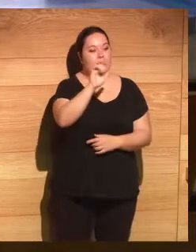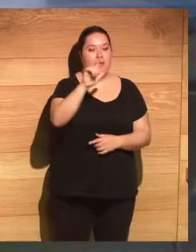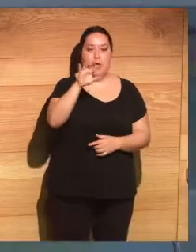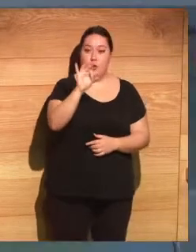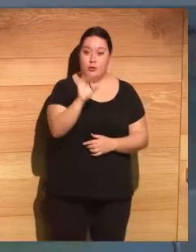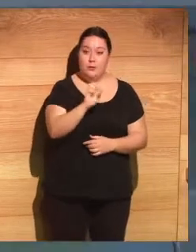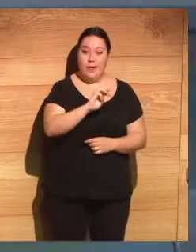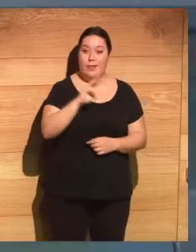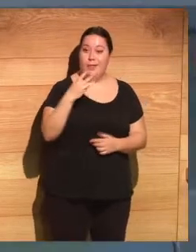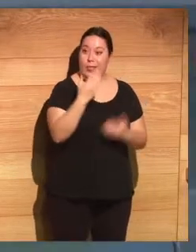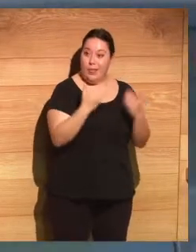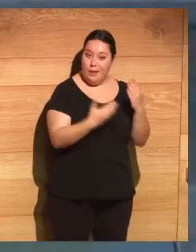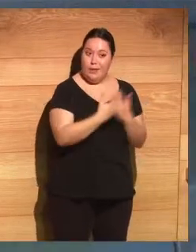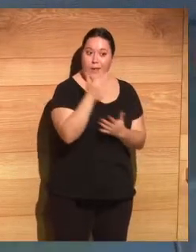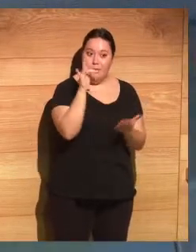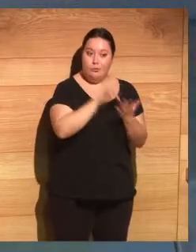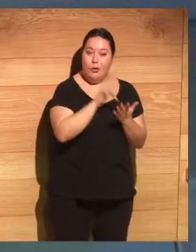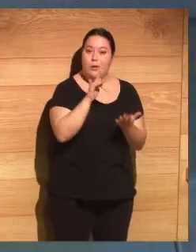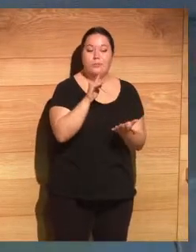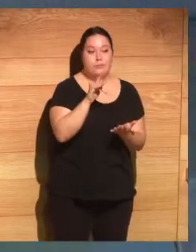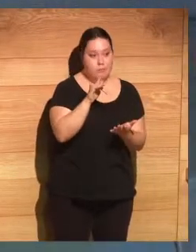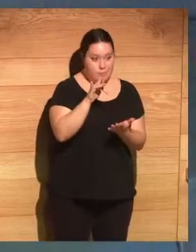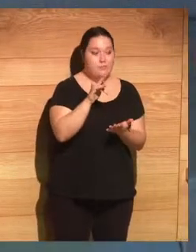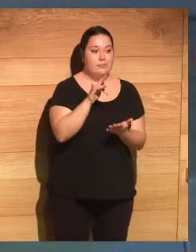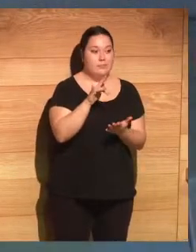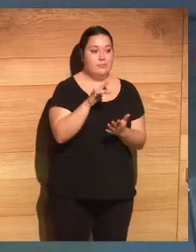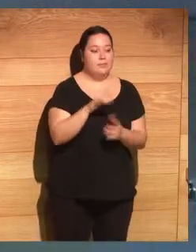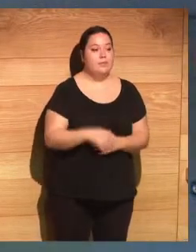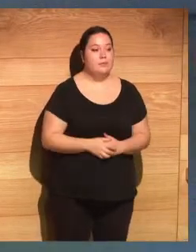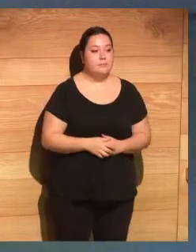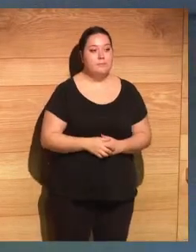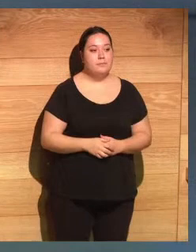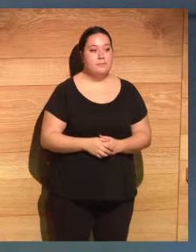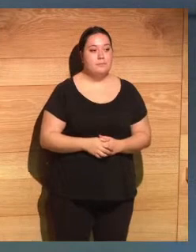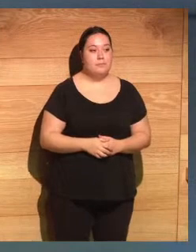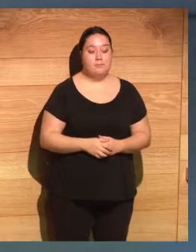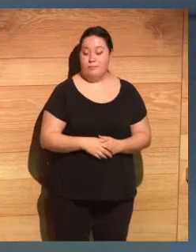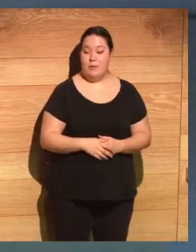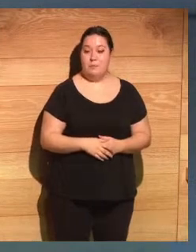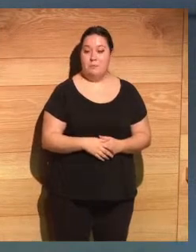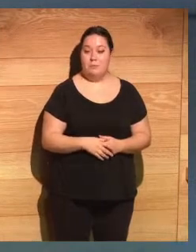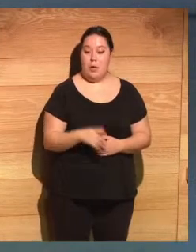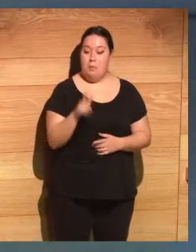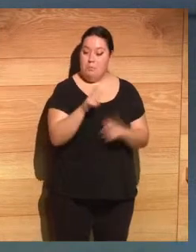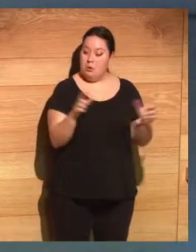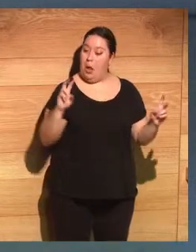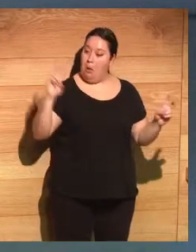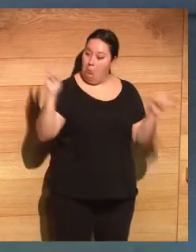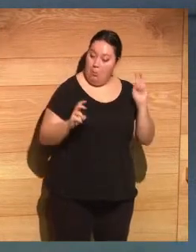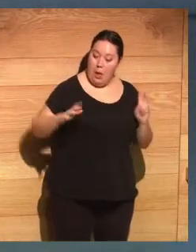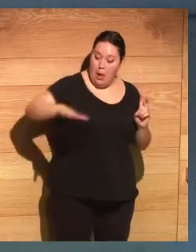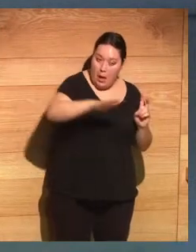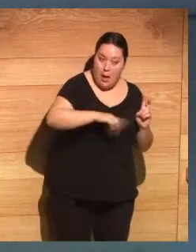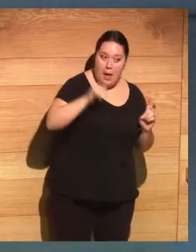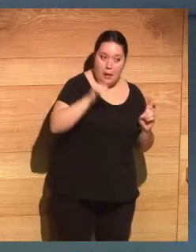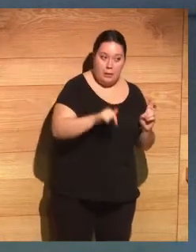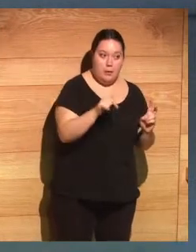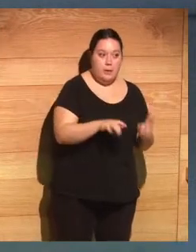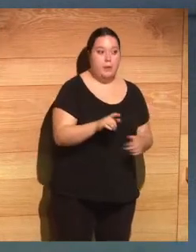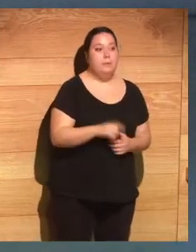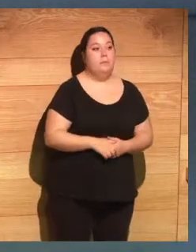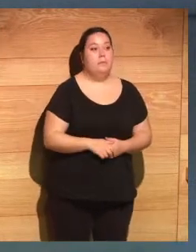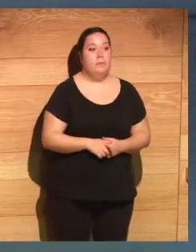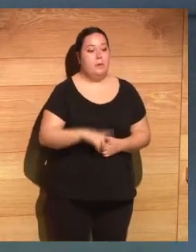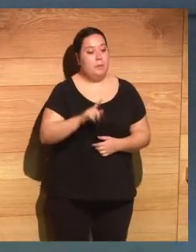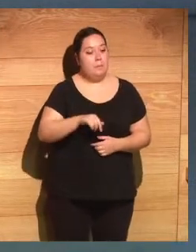tercer día del foro, tanto a todos los que estáis aquí presencialmente como a